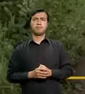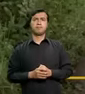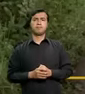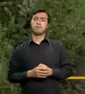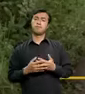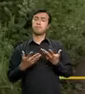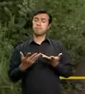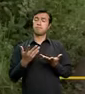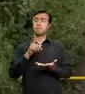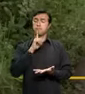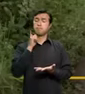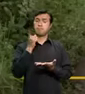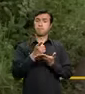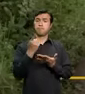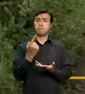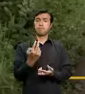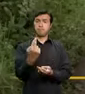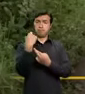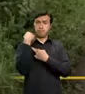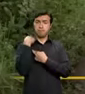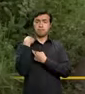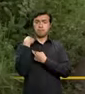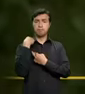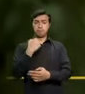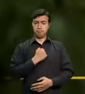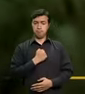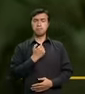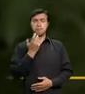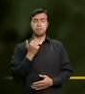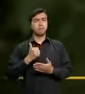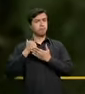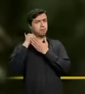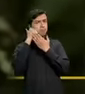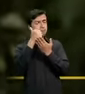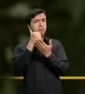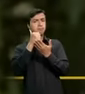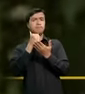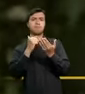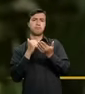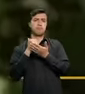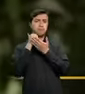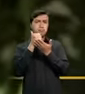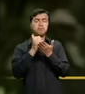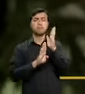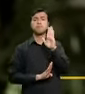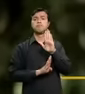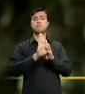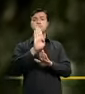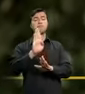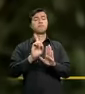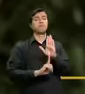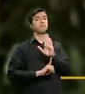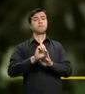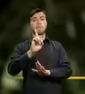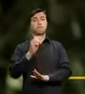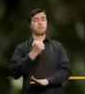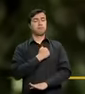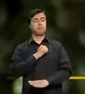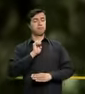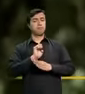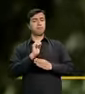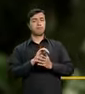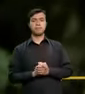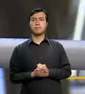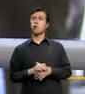empoderarnos y también aportar en beneficio del adelanto del